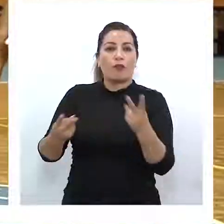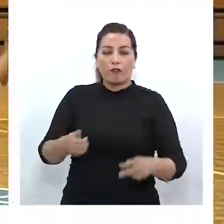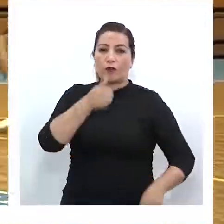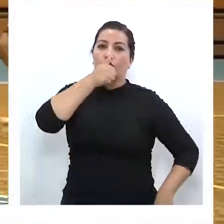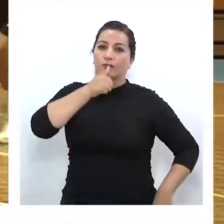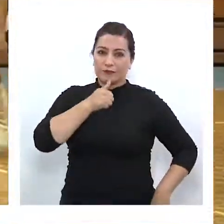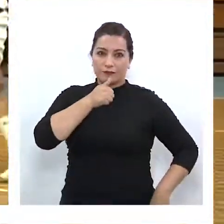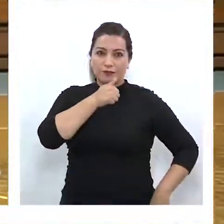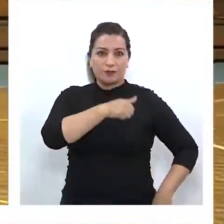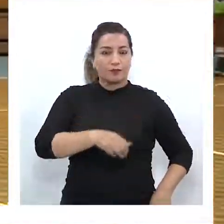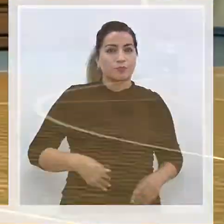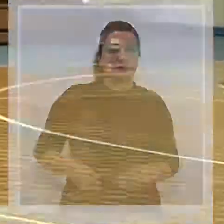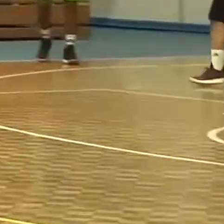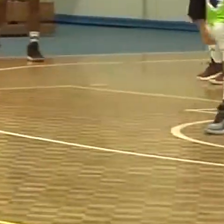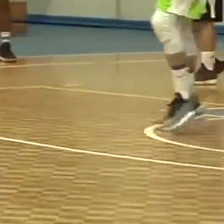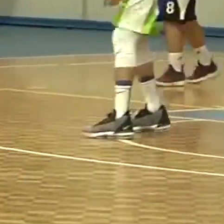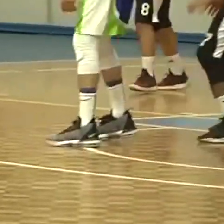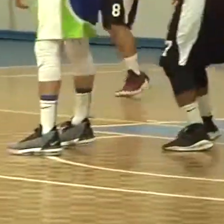públicos y privados.